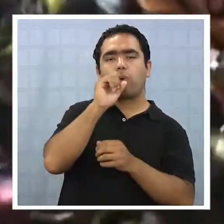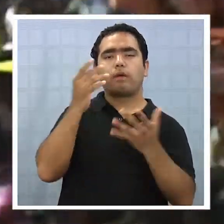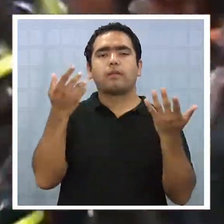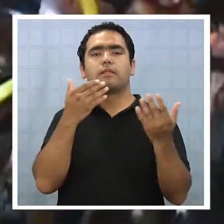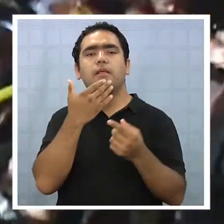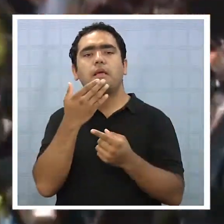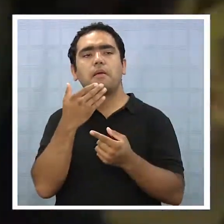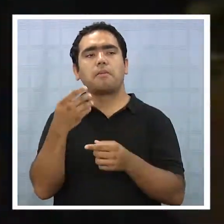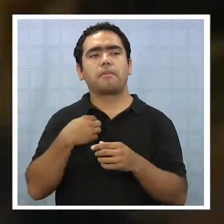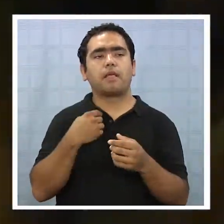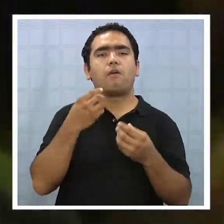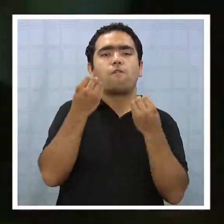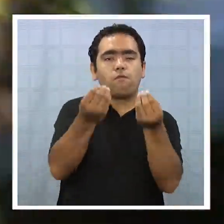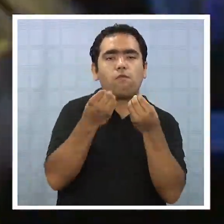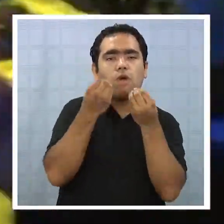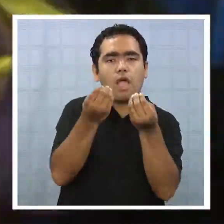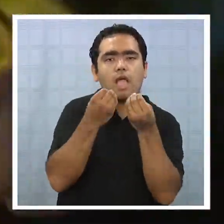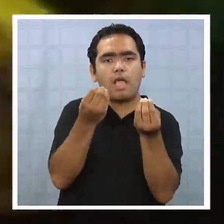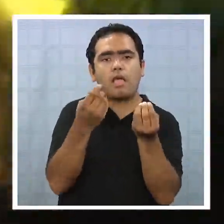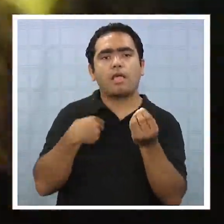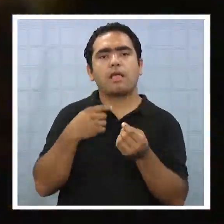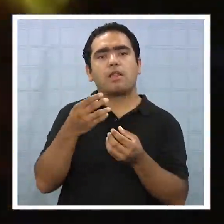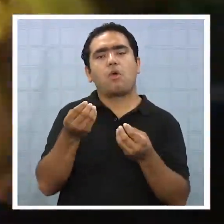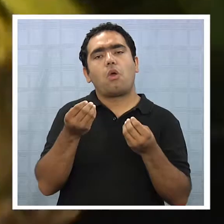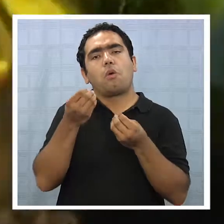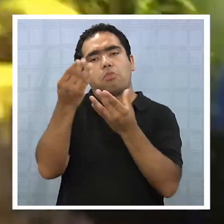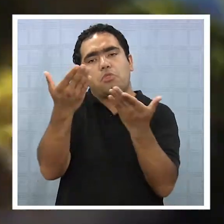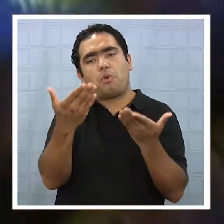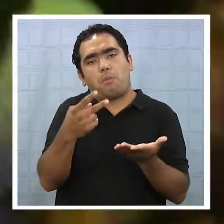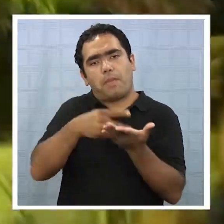con optimismo y renovadas esperanzas. ¡Gracias!